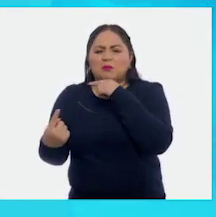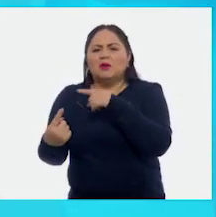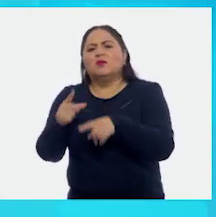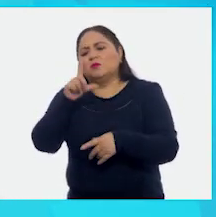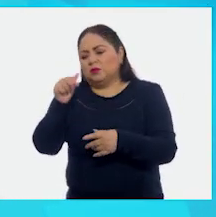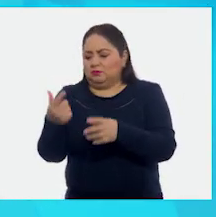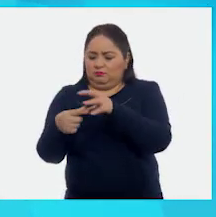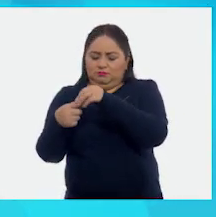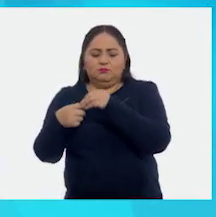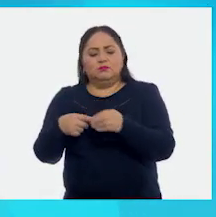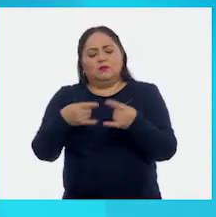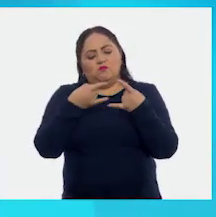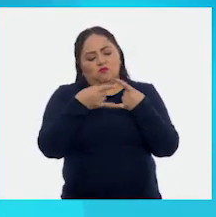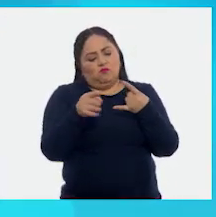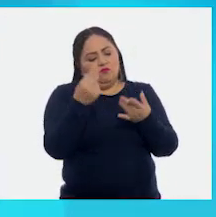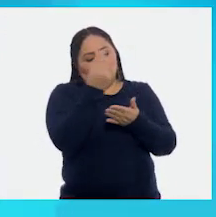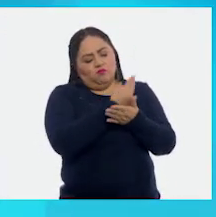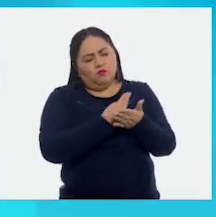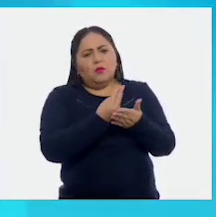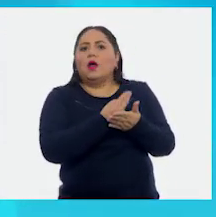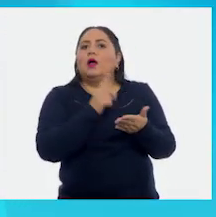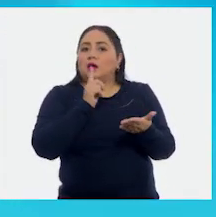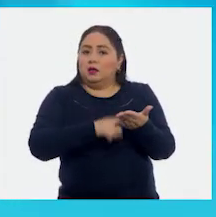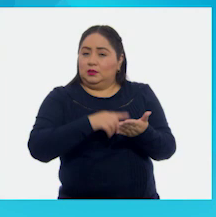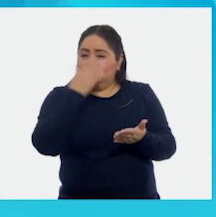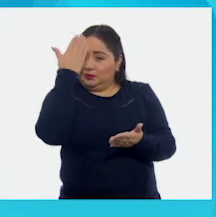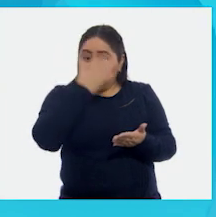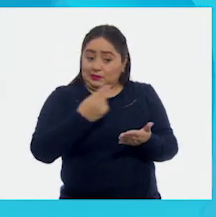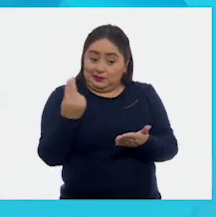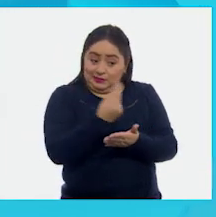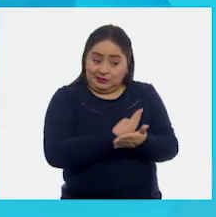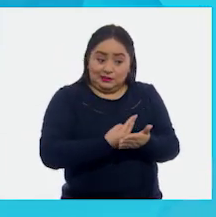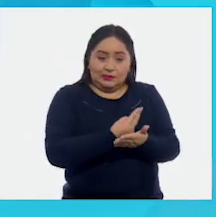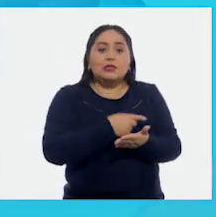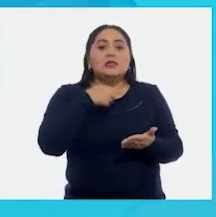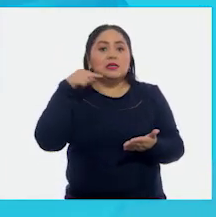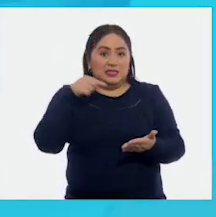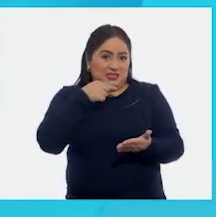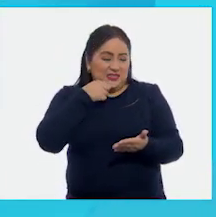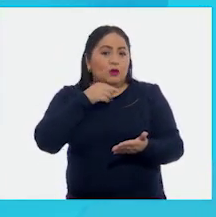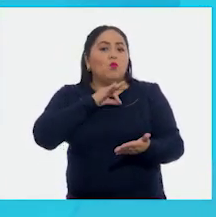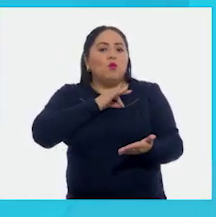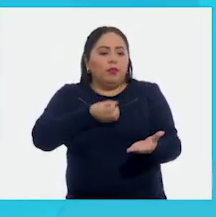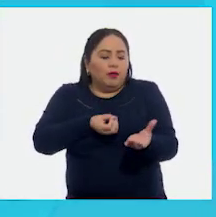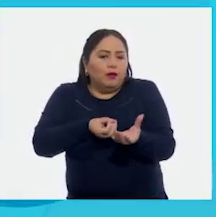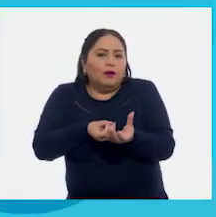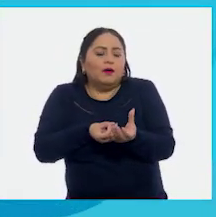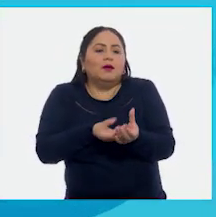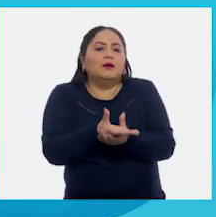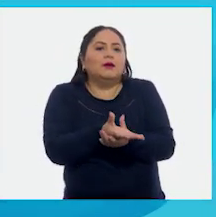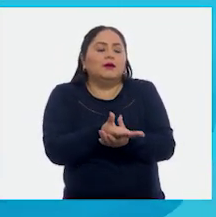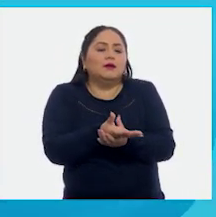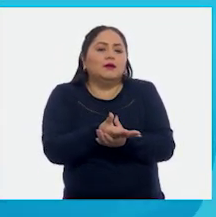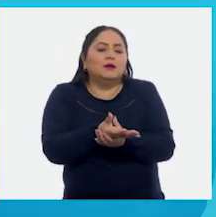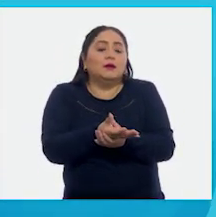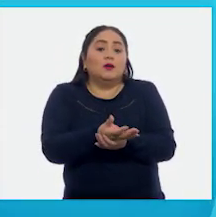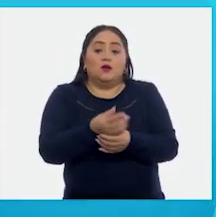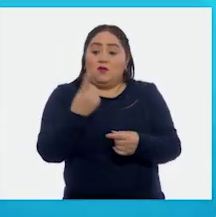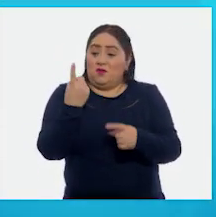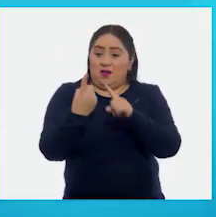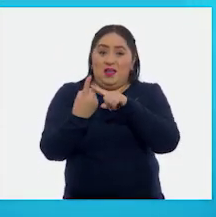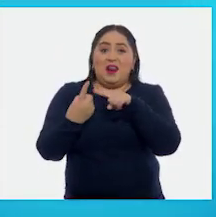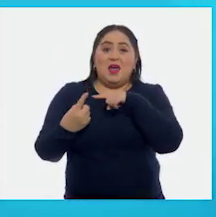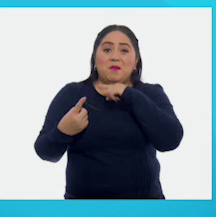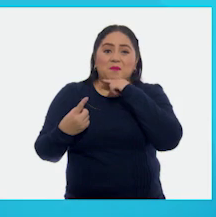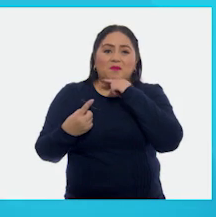se puso a dibujar una puerta y sabía que si la dibujaba, él podría salir. Con el lápiz